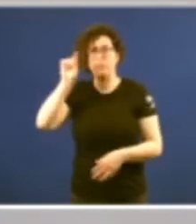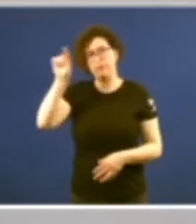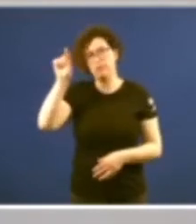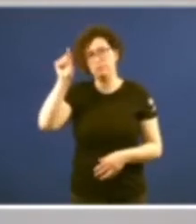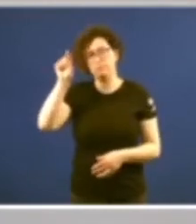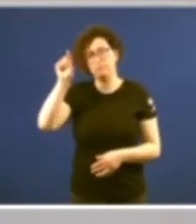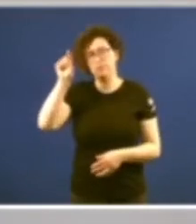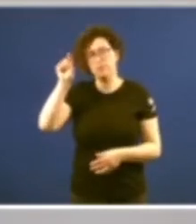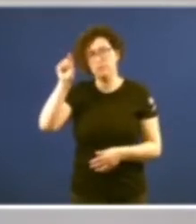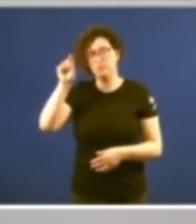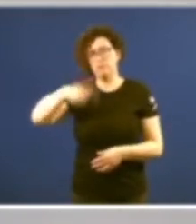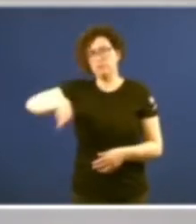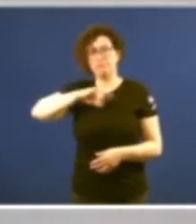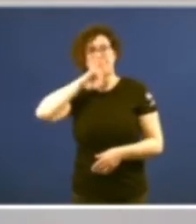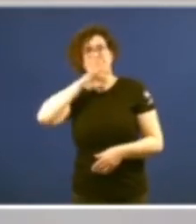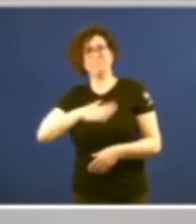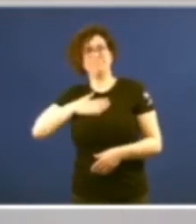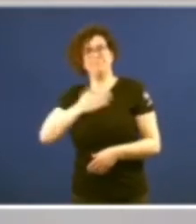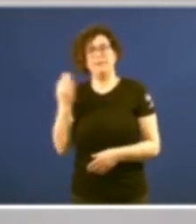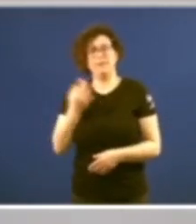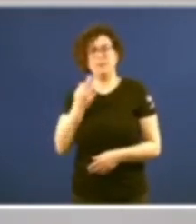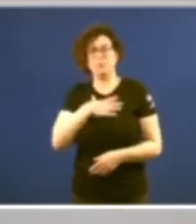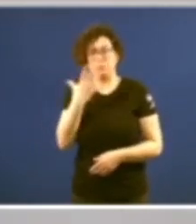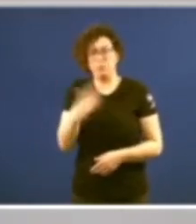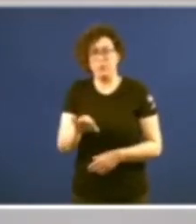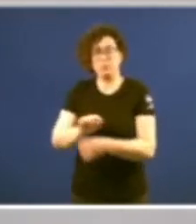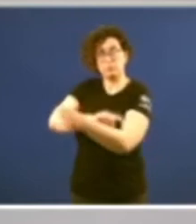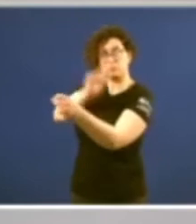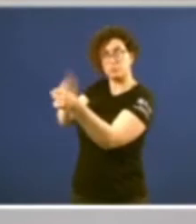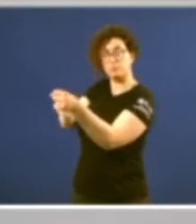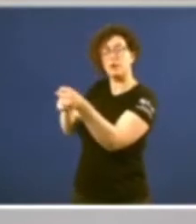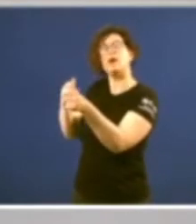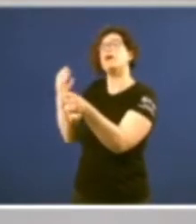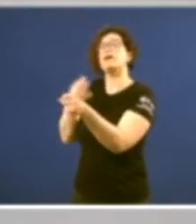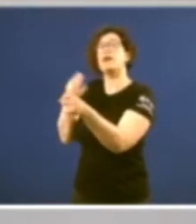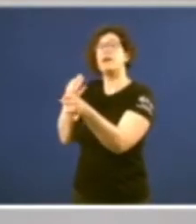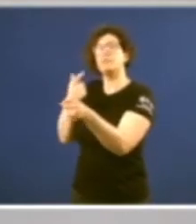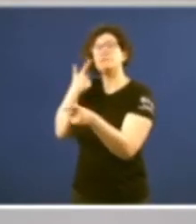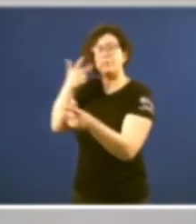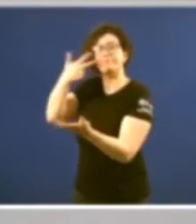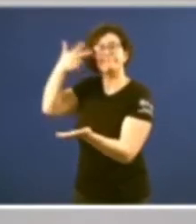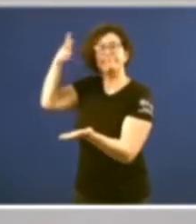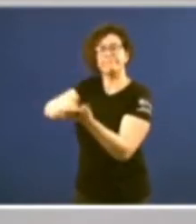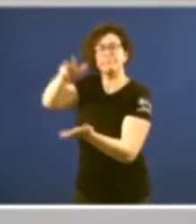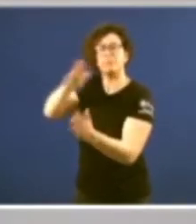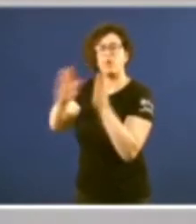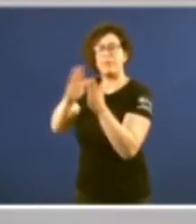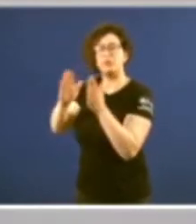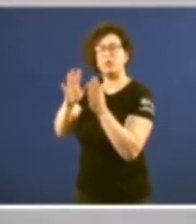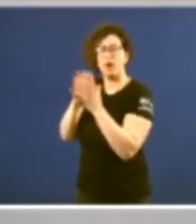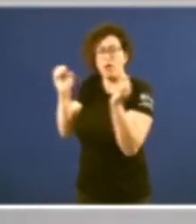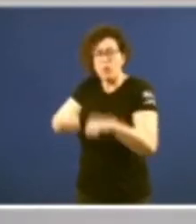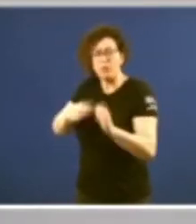a satisfacción de poder incorporarnos á ratificación de aquellos tratados de acuerdos